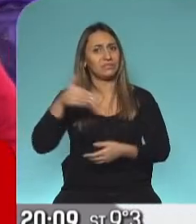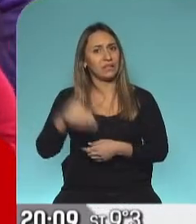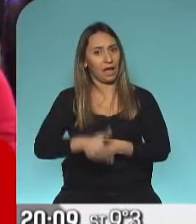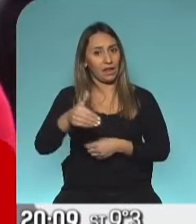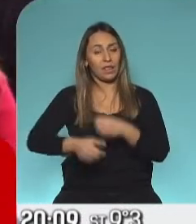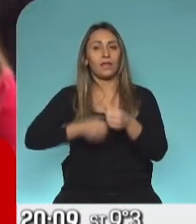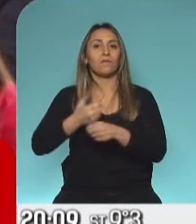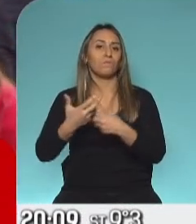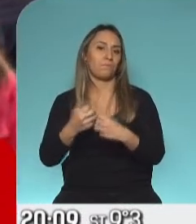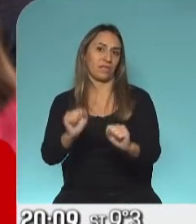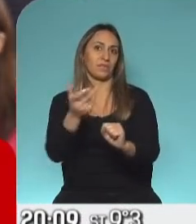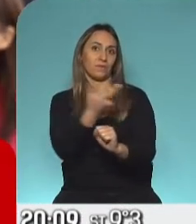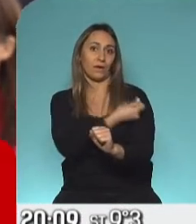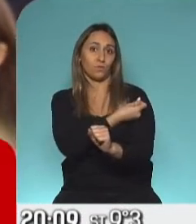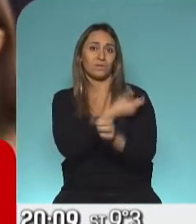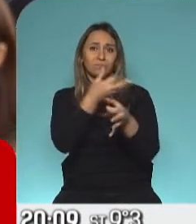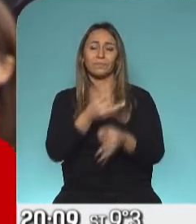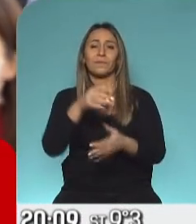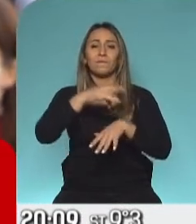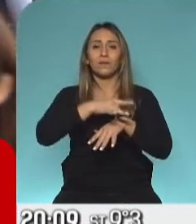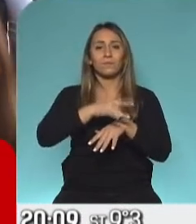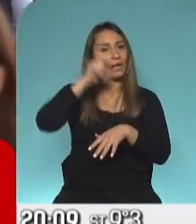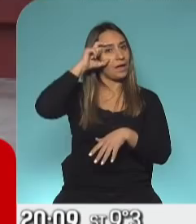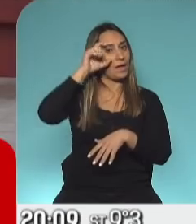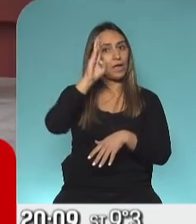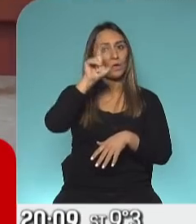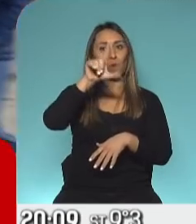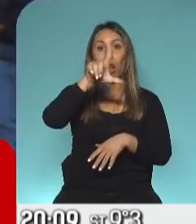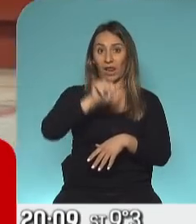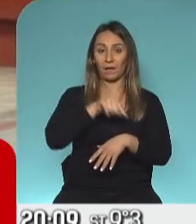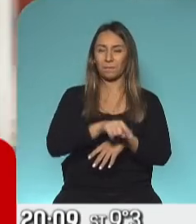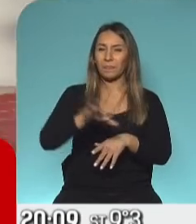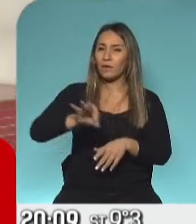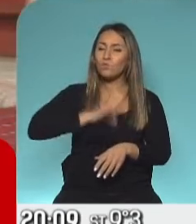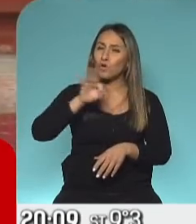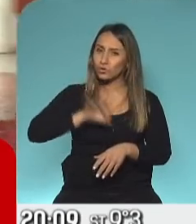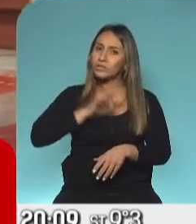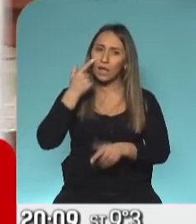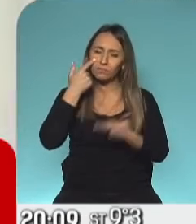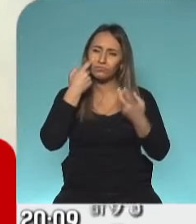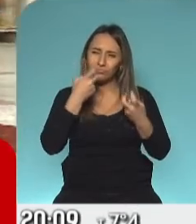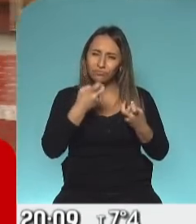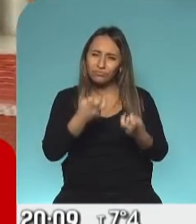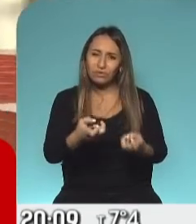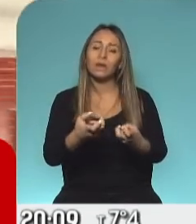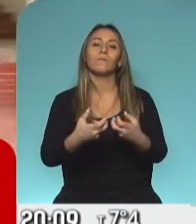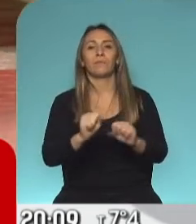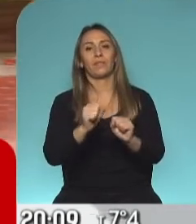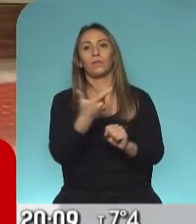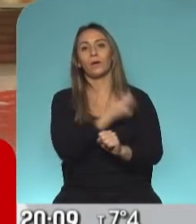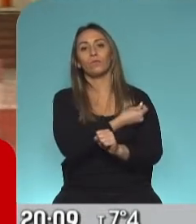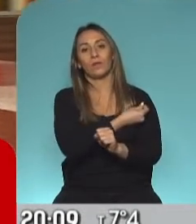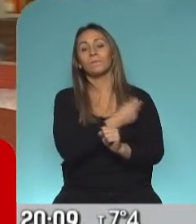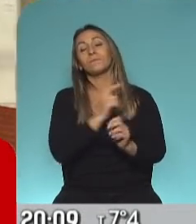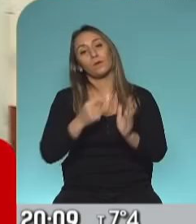del ébola recién salió una vacuna hace poco tiempo y estuvo años estudiándose. Lo que sabemos también es que acá hay muchos millones y